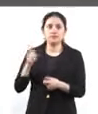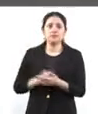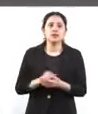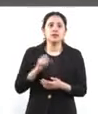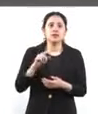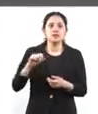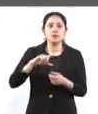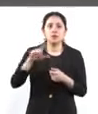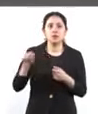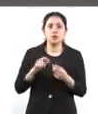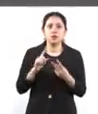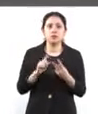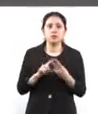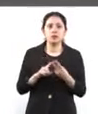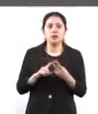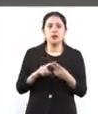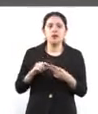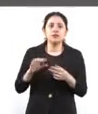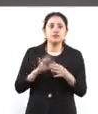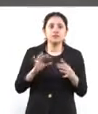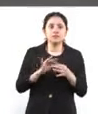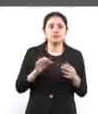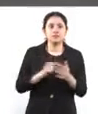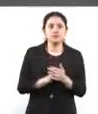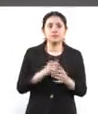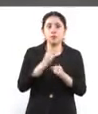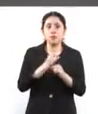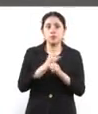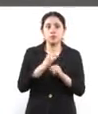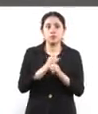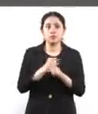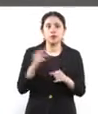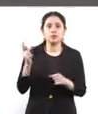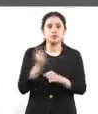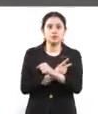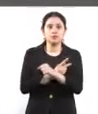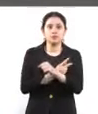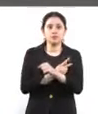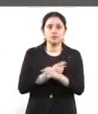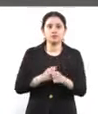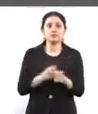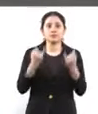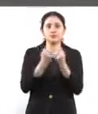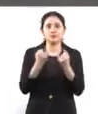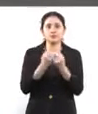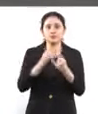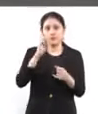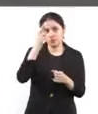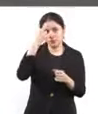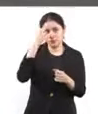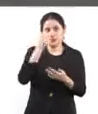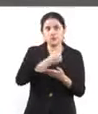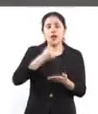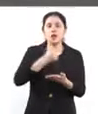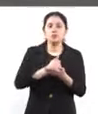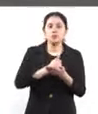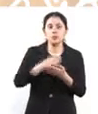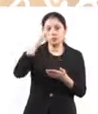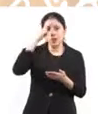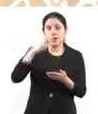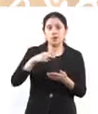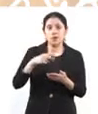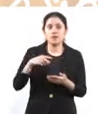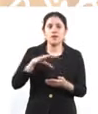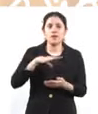Merino ya nos explicará cómo opera la plataforma y recordemos también que la Ciudad de México es la más conectada del mundo. Entonces,